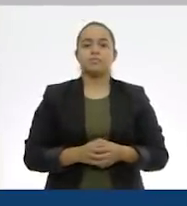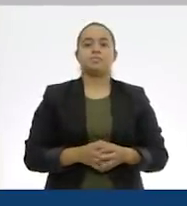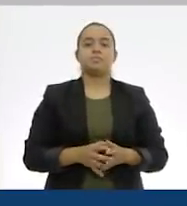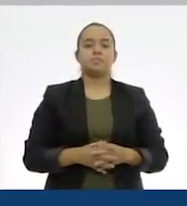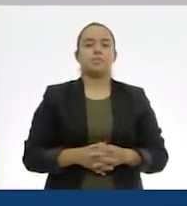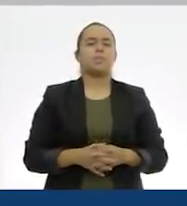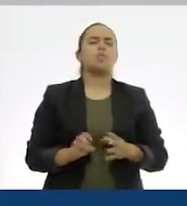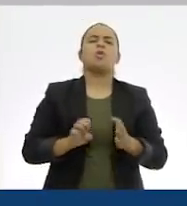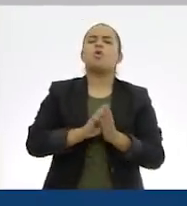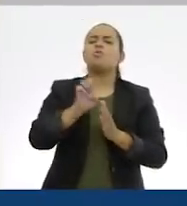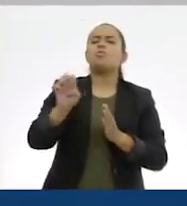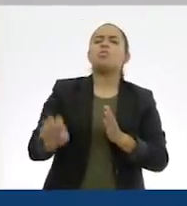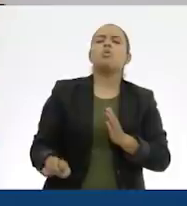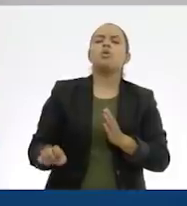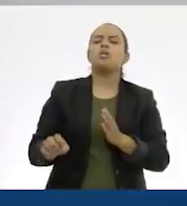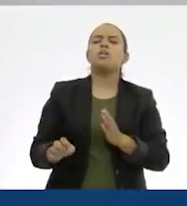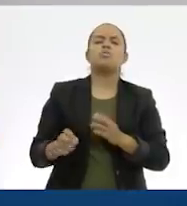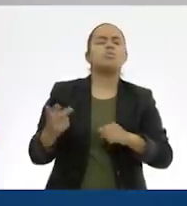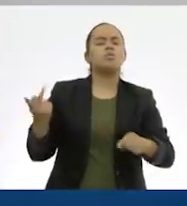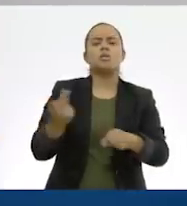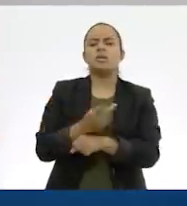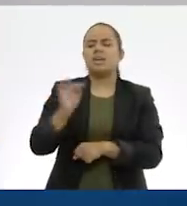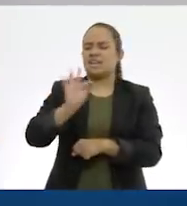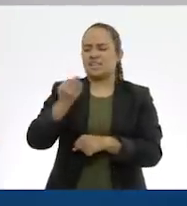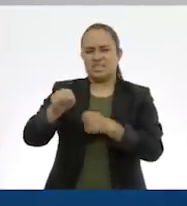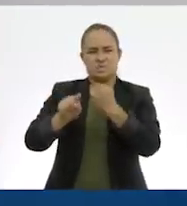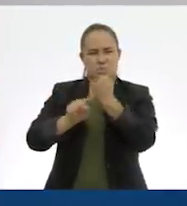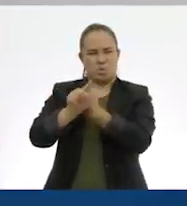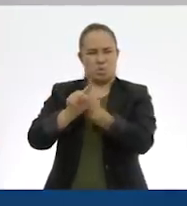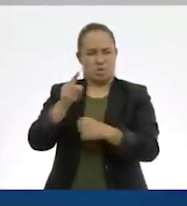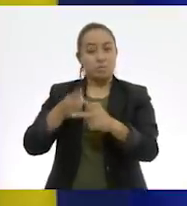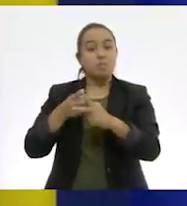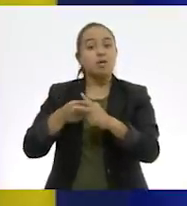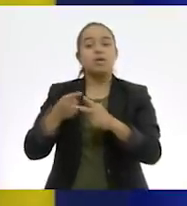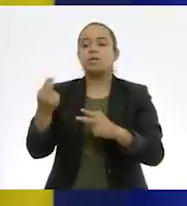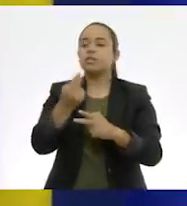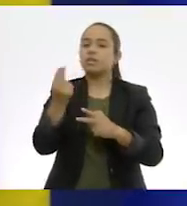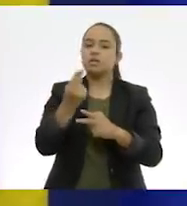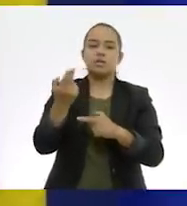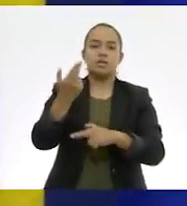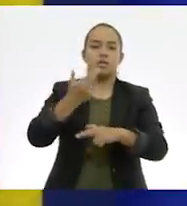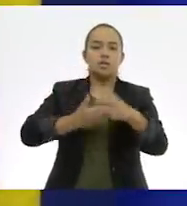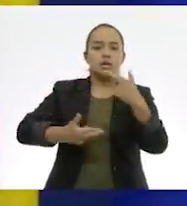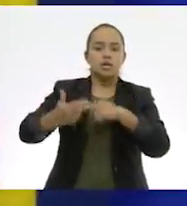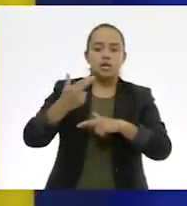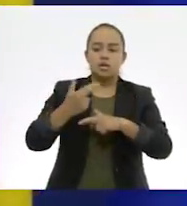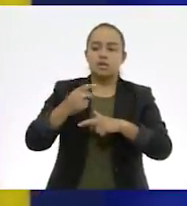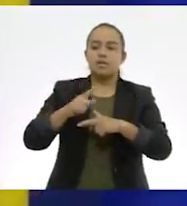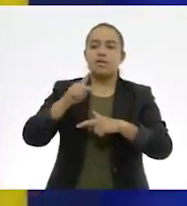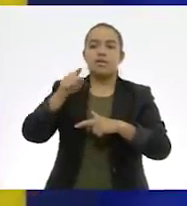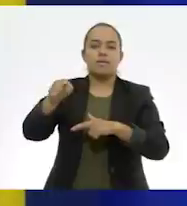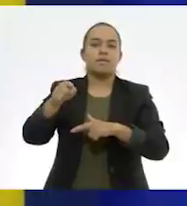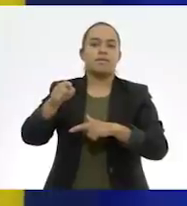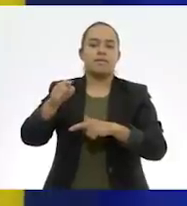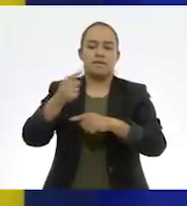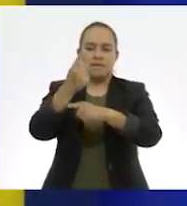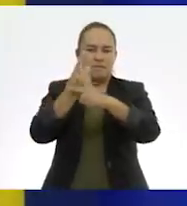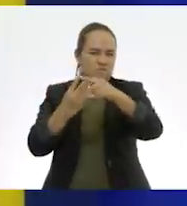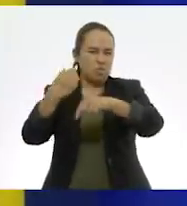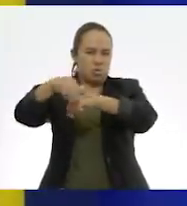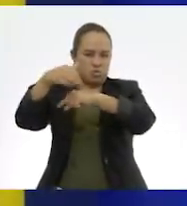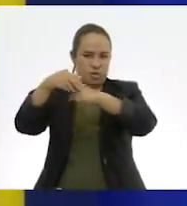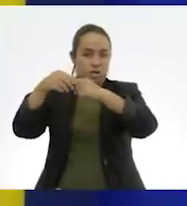Por ejemplo, ¿qué pasa si en algún problema nos piden regresar alguna fracción al